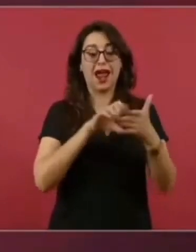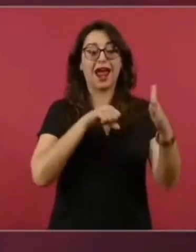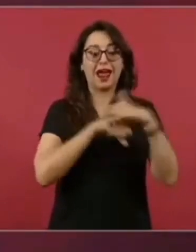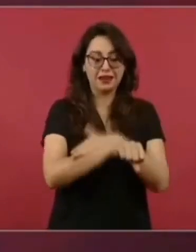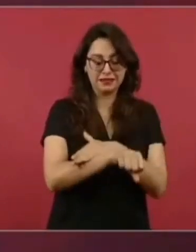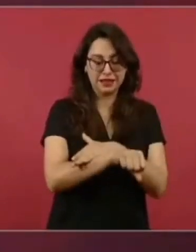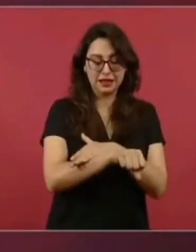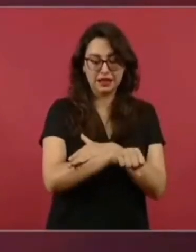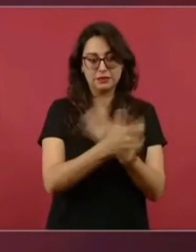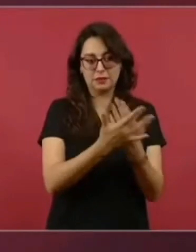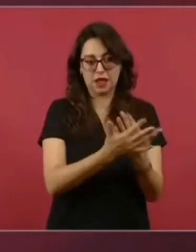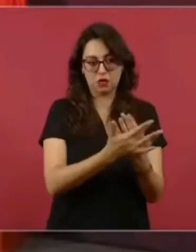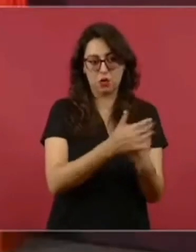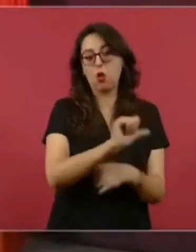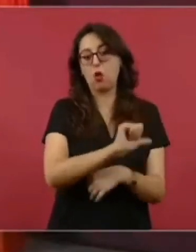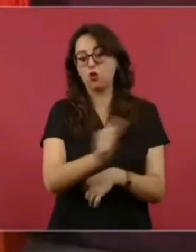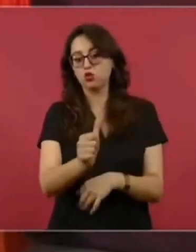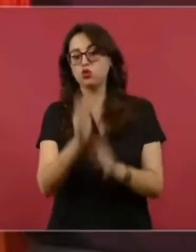procesados?